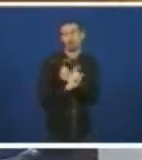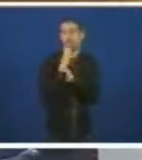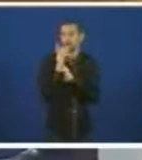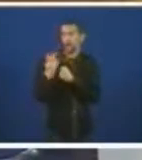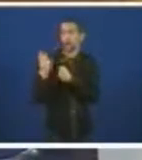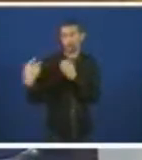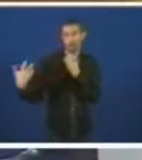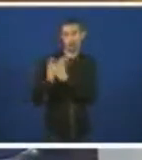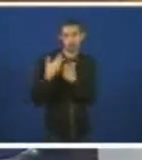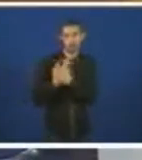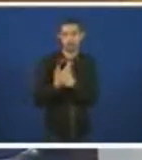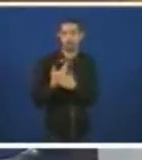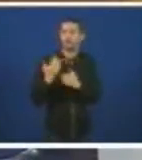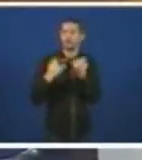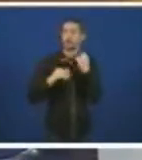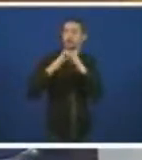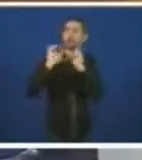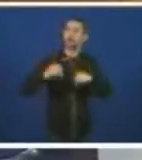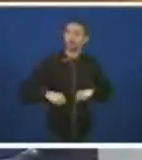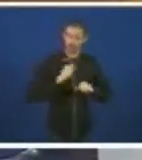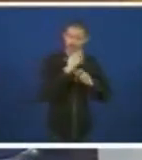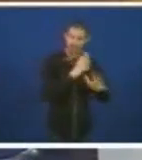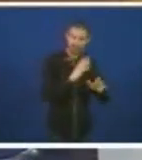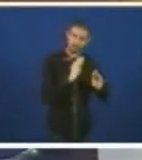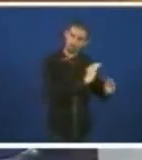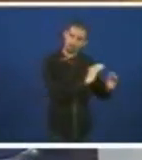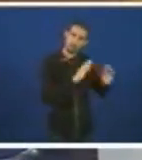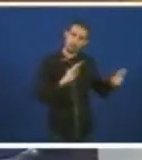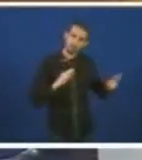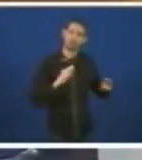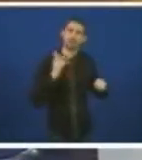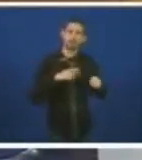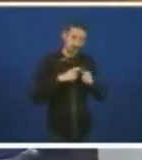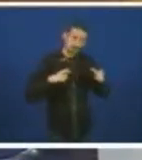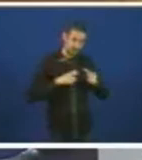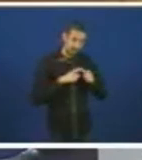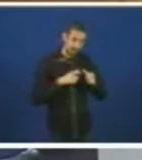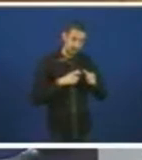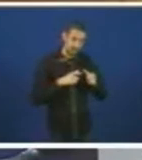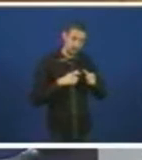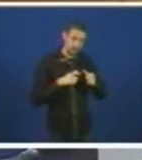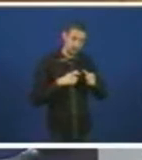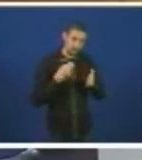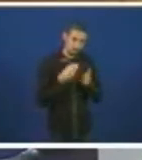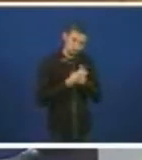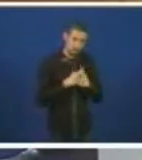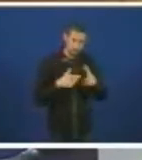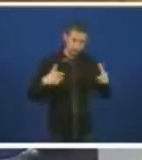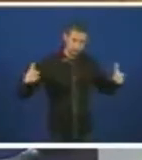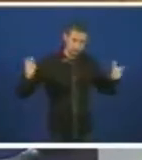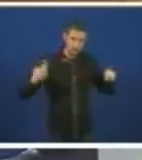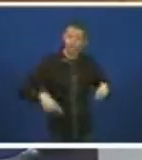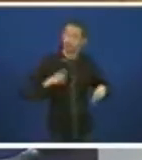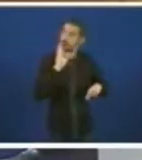expliquen. Vai ser un convenio por dez anos? Medrará o custe por tarxeta que están dispostos a pagarlle cando está